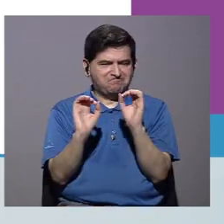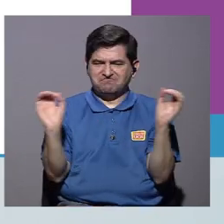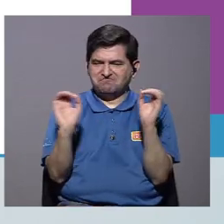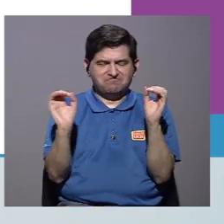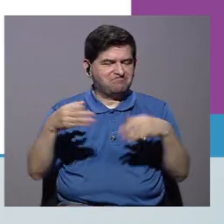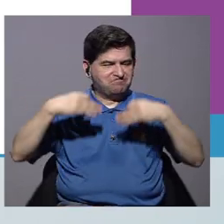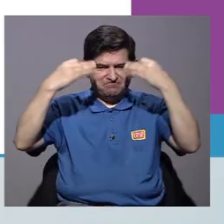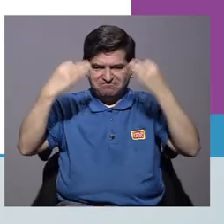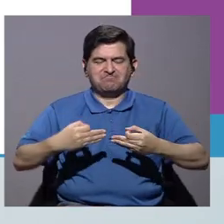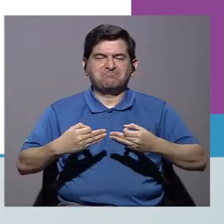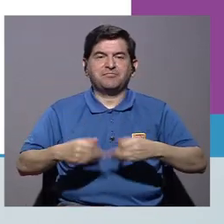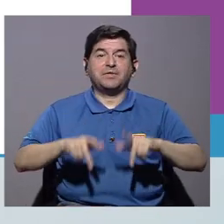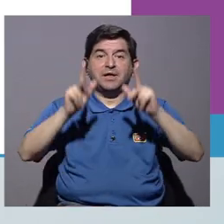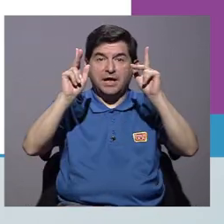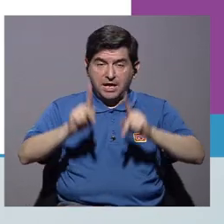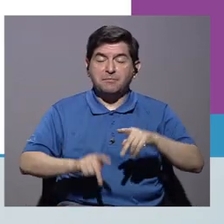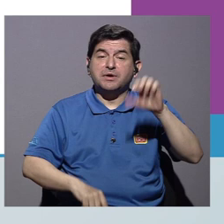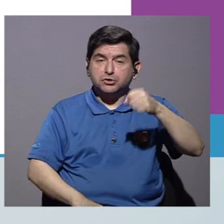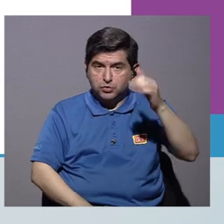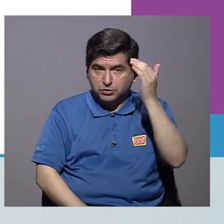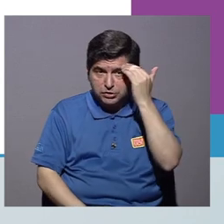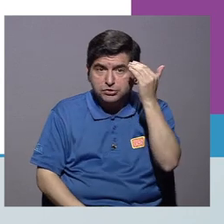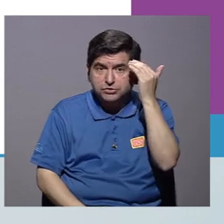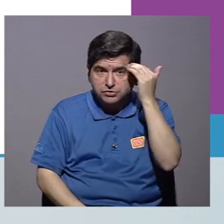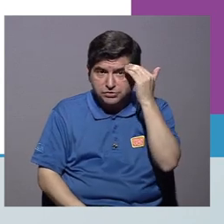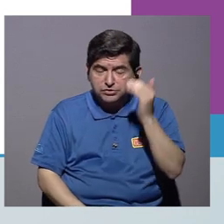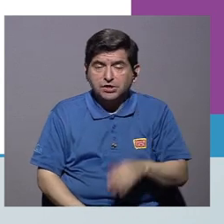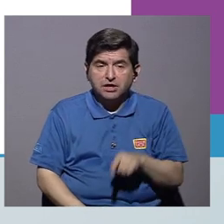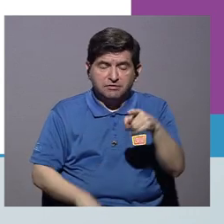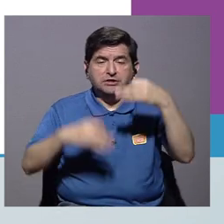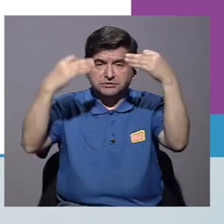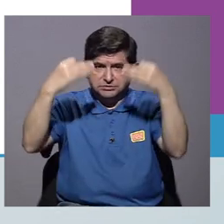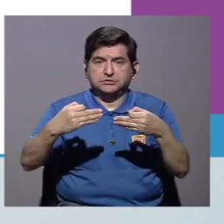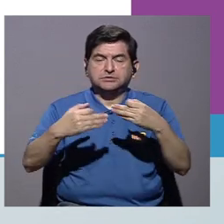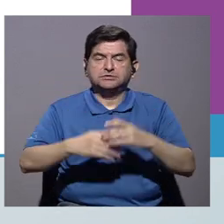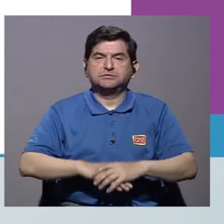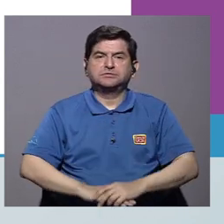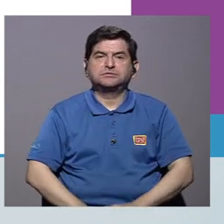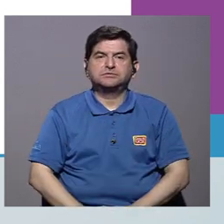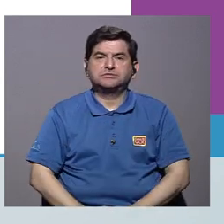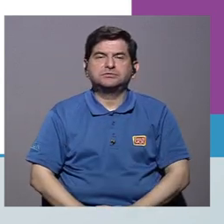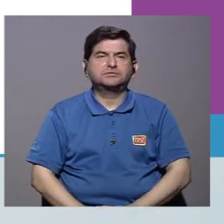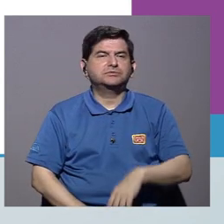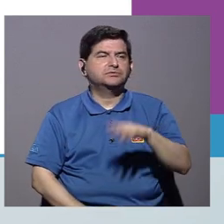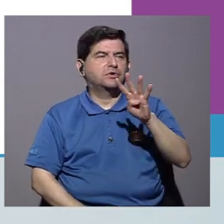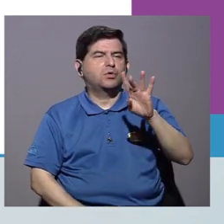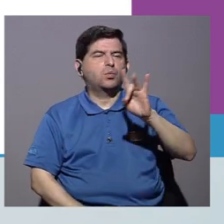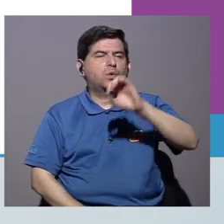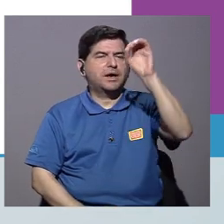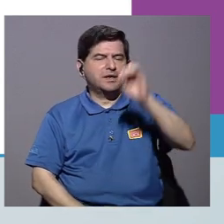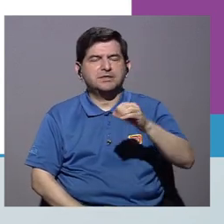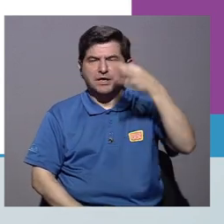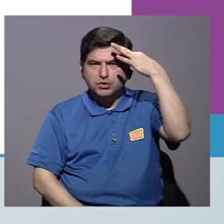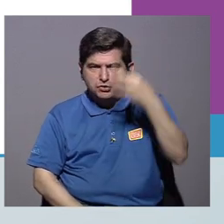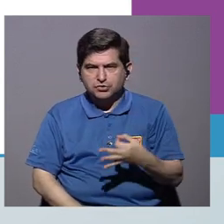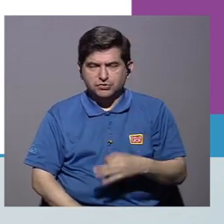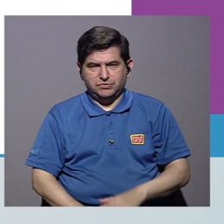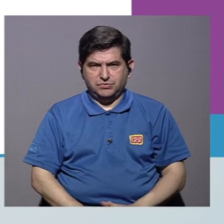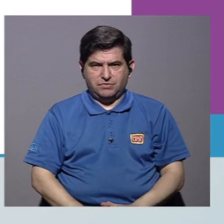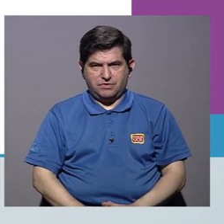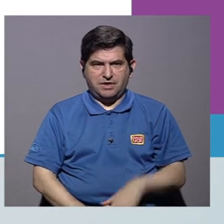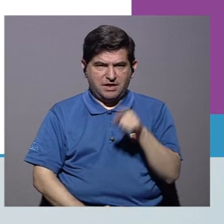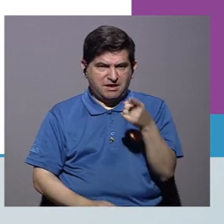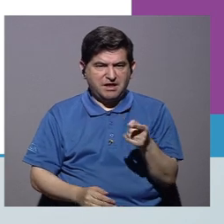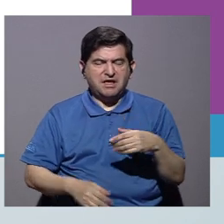no conoce nada acerca de estas medidas. Y de las personas que sí conocen acerca de las medidas, un 48%